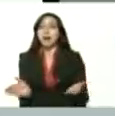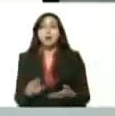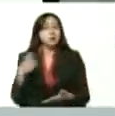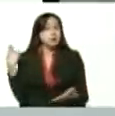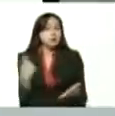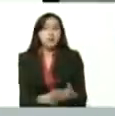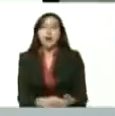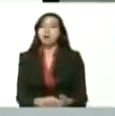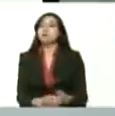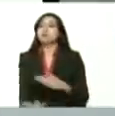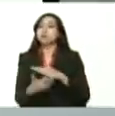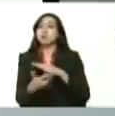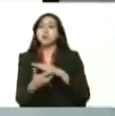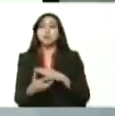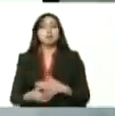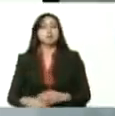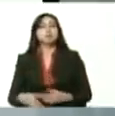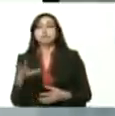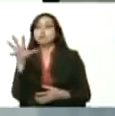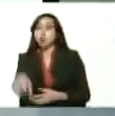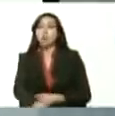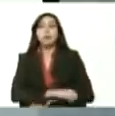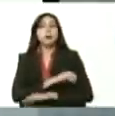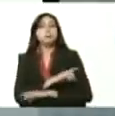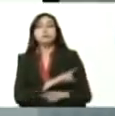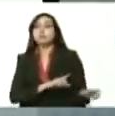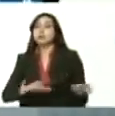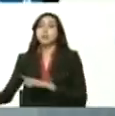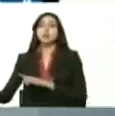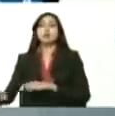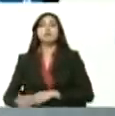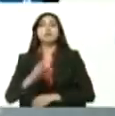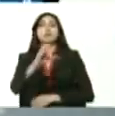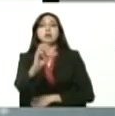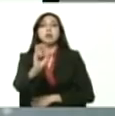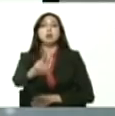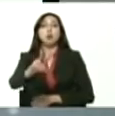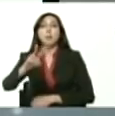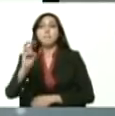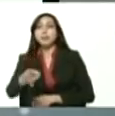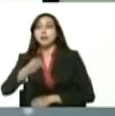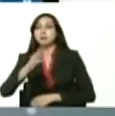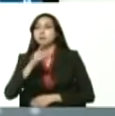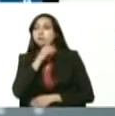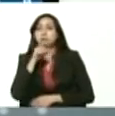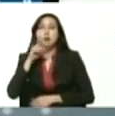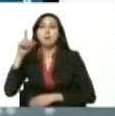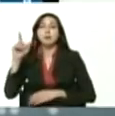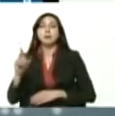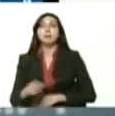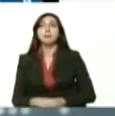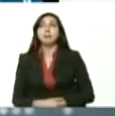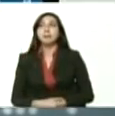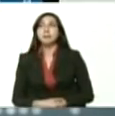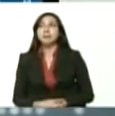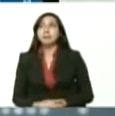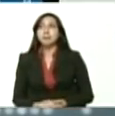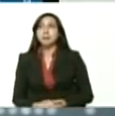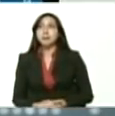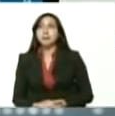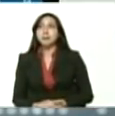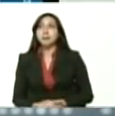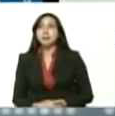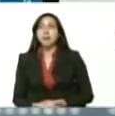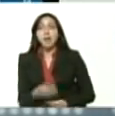usted se va con su producto, tranquilo, C2P, ¿por qué se llama C2P? Pues comercio a